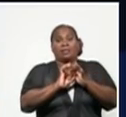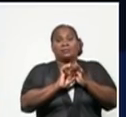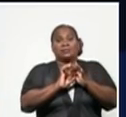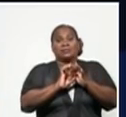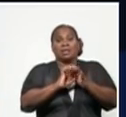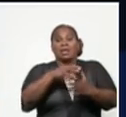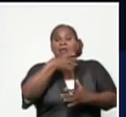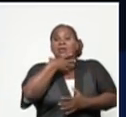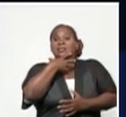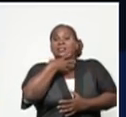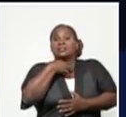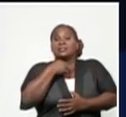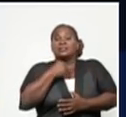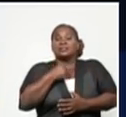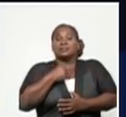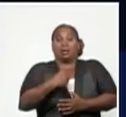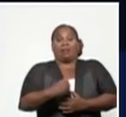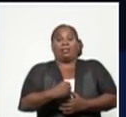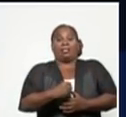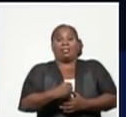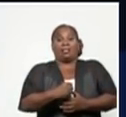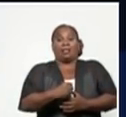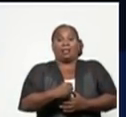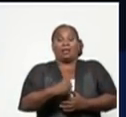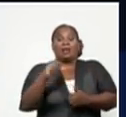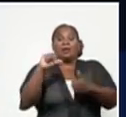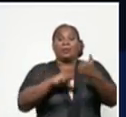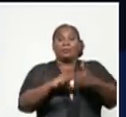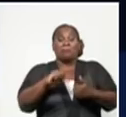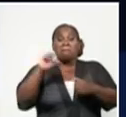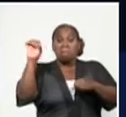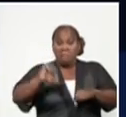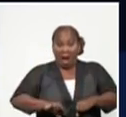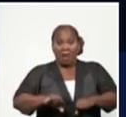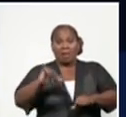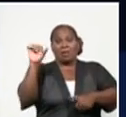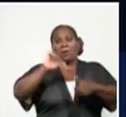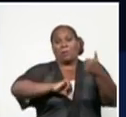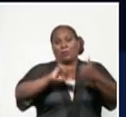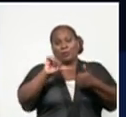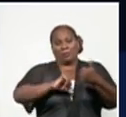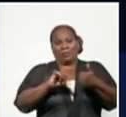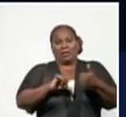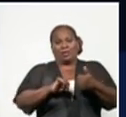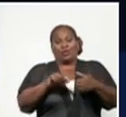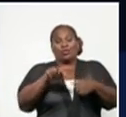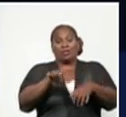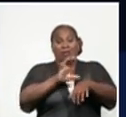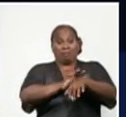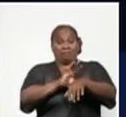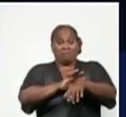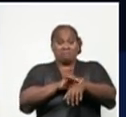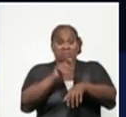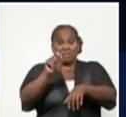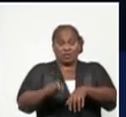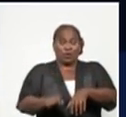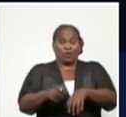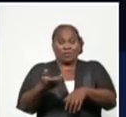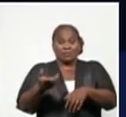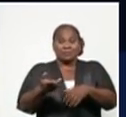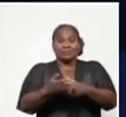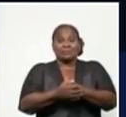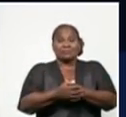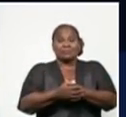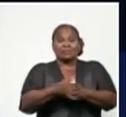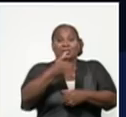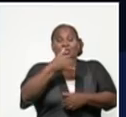del comportamiento o del mal comportamiento de la pandemia en estas últimas semanas. Yo,